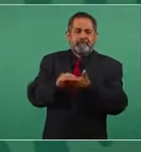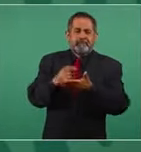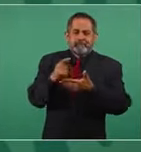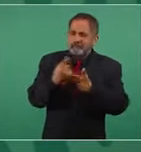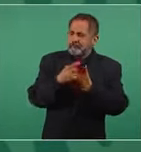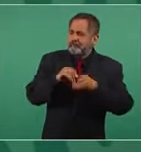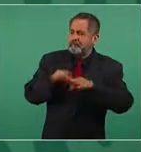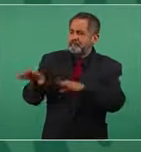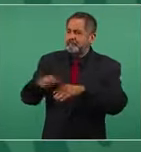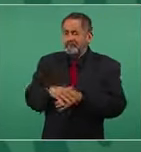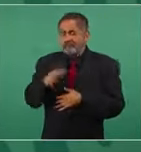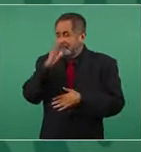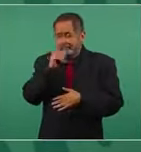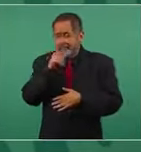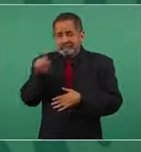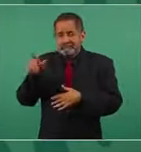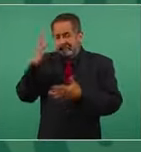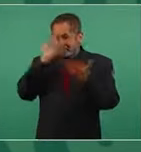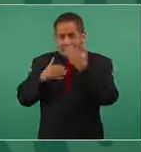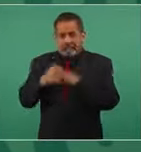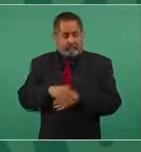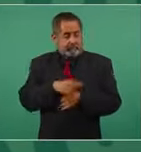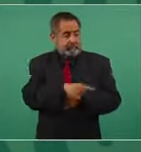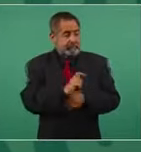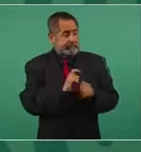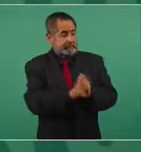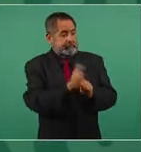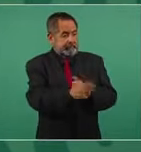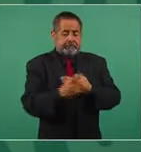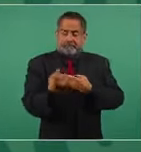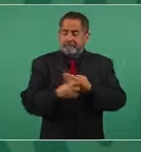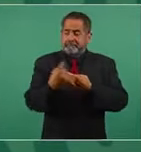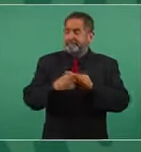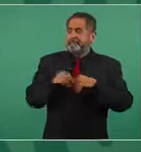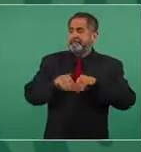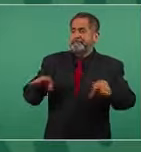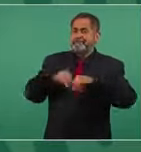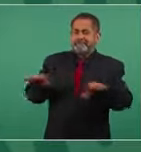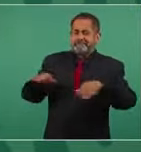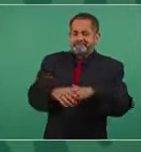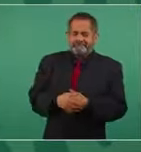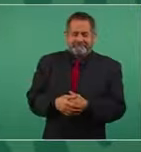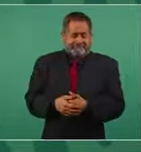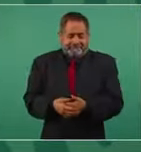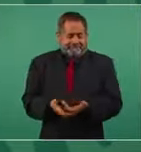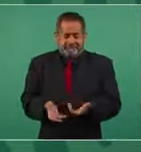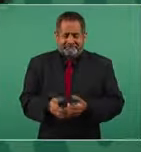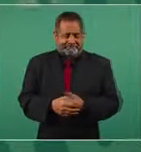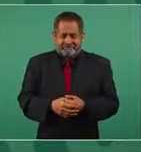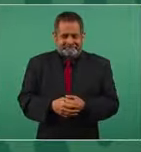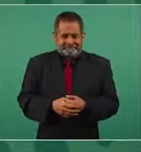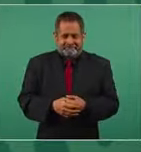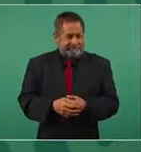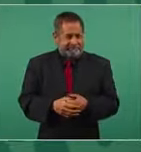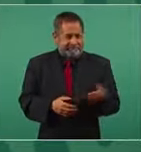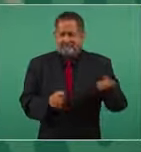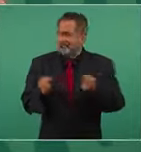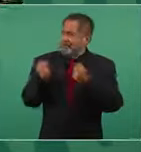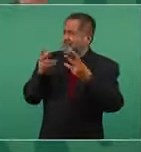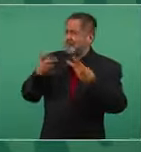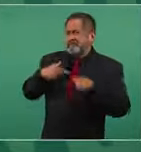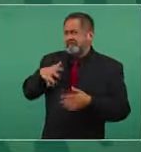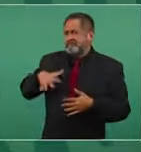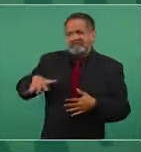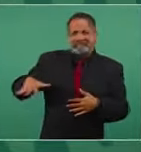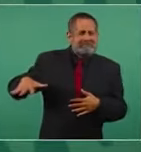compran bots pero es tanta la gente que